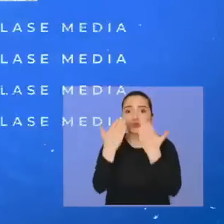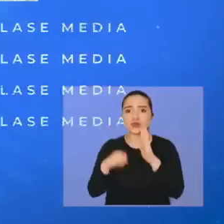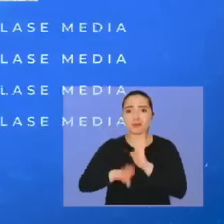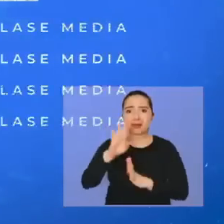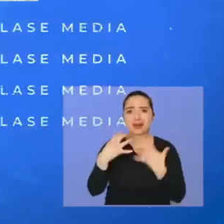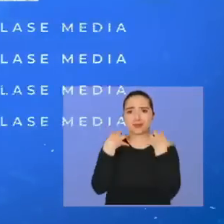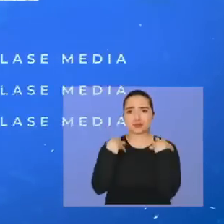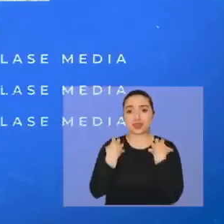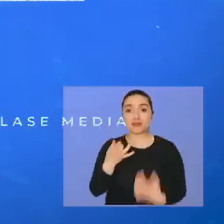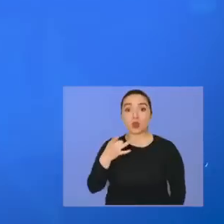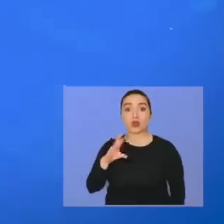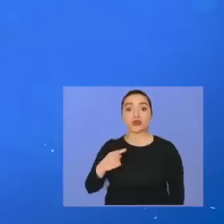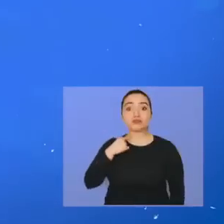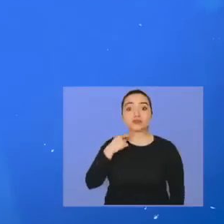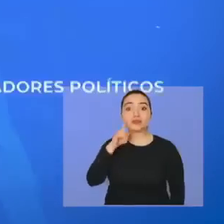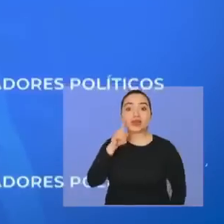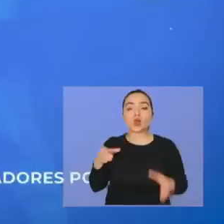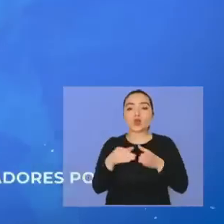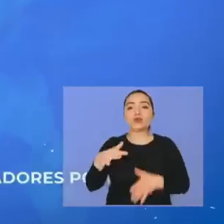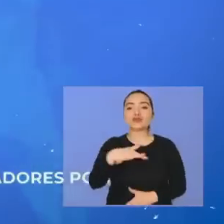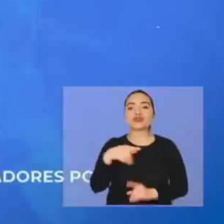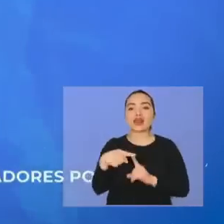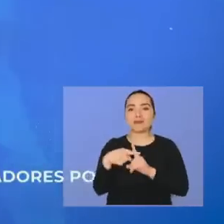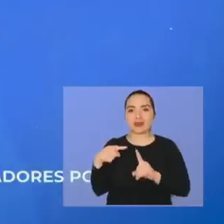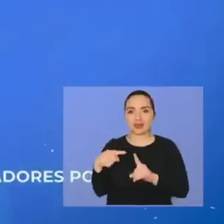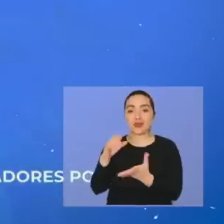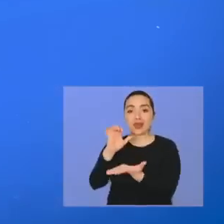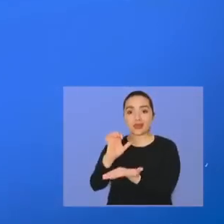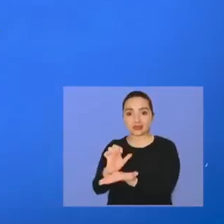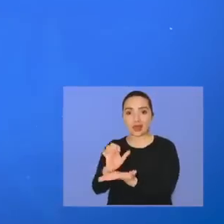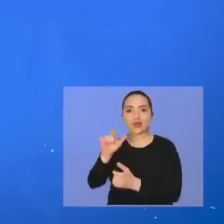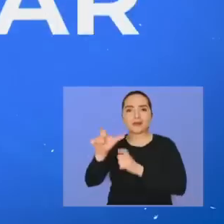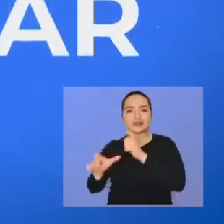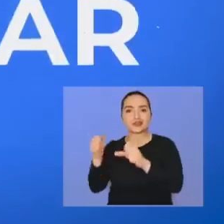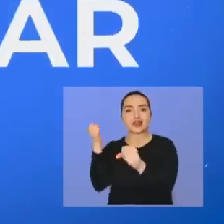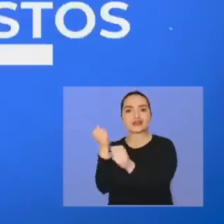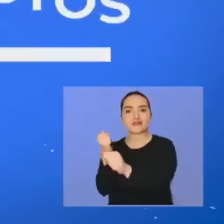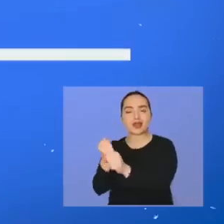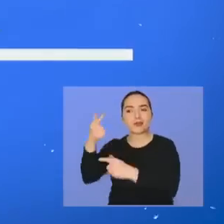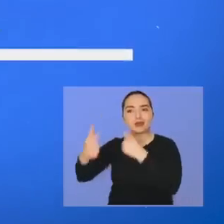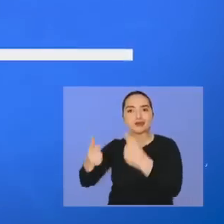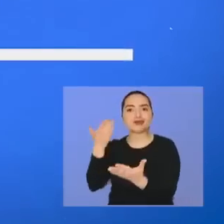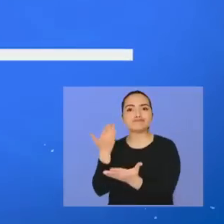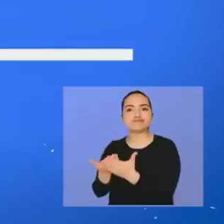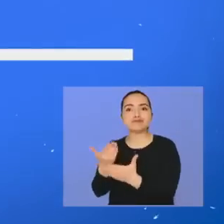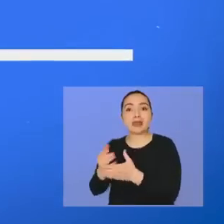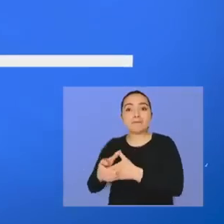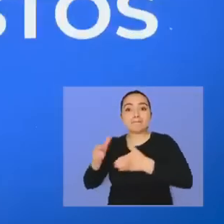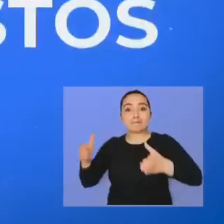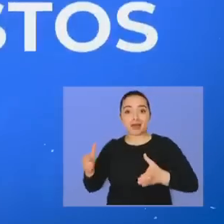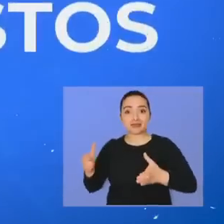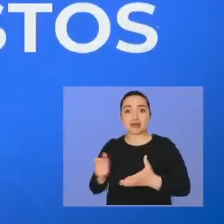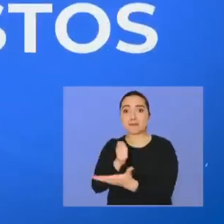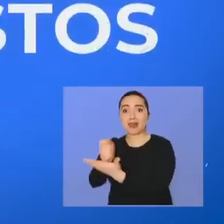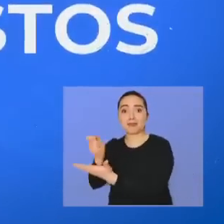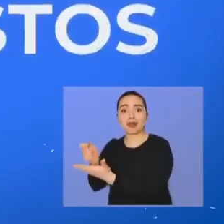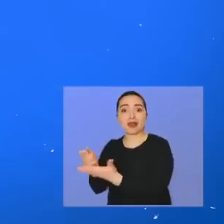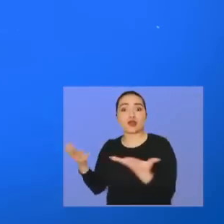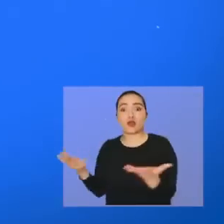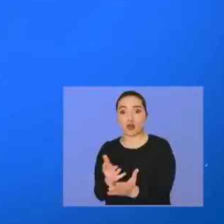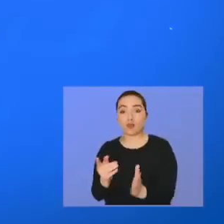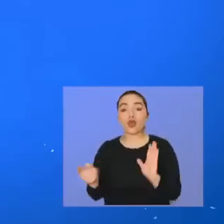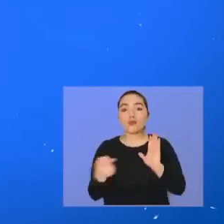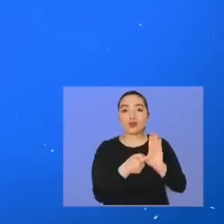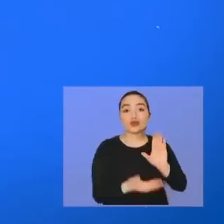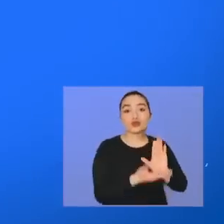afectará a mi clase media. Ya que aumentarán los operadores políticos en el Estado. Y para pagar esos costos tendremos que aumentar los impuestos.